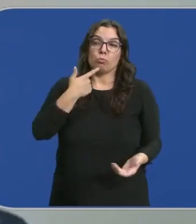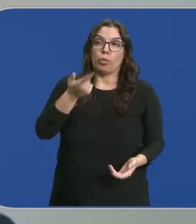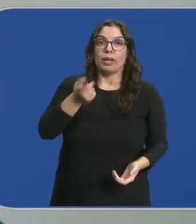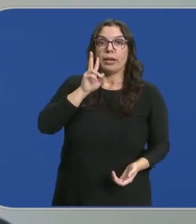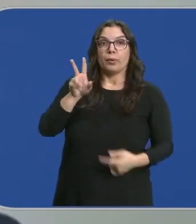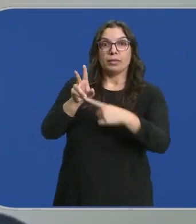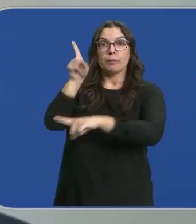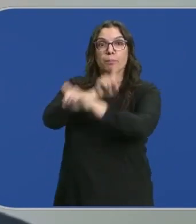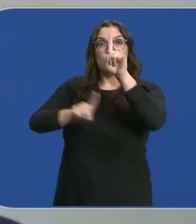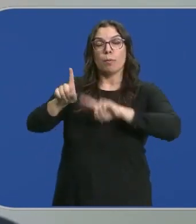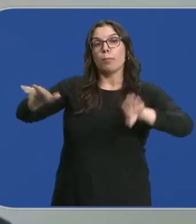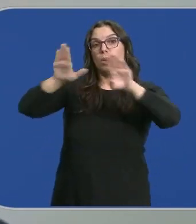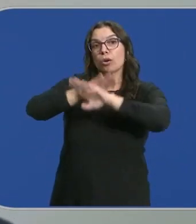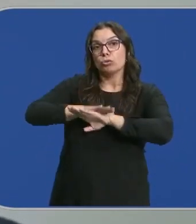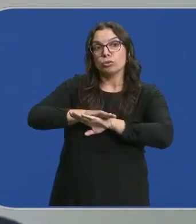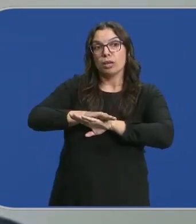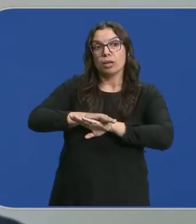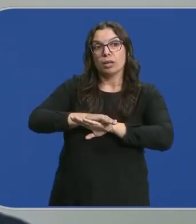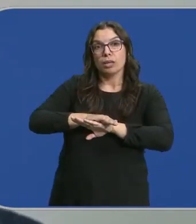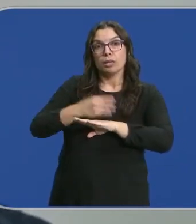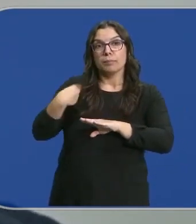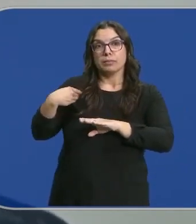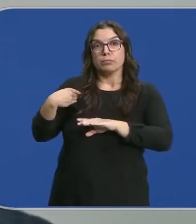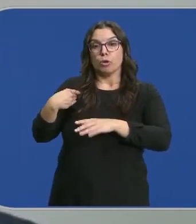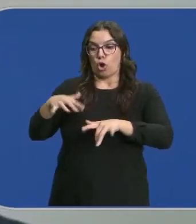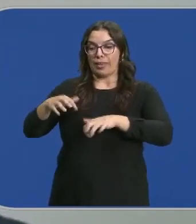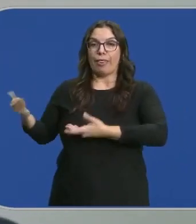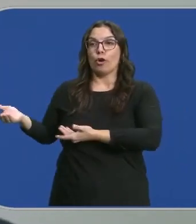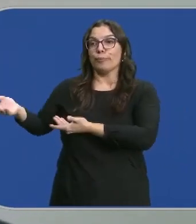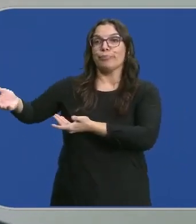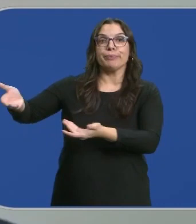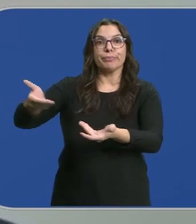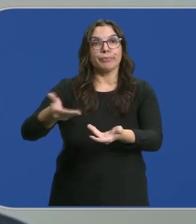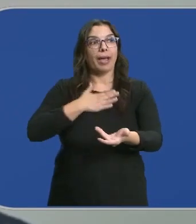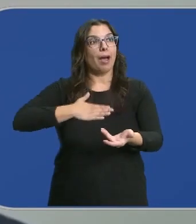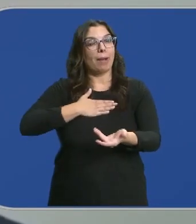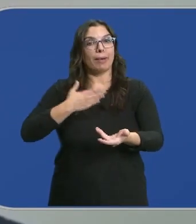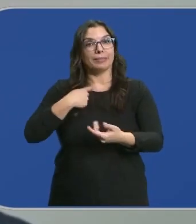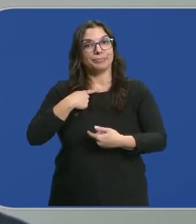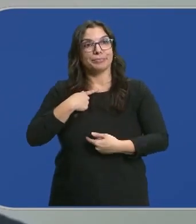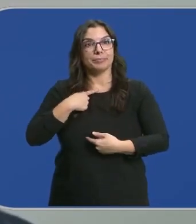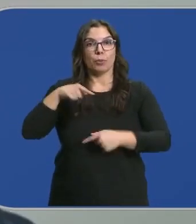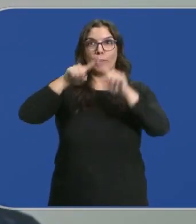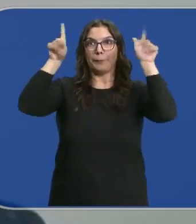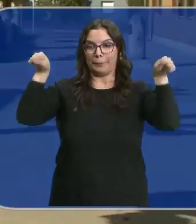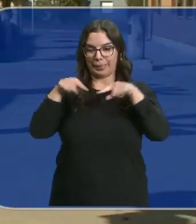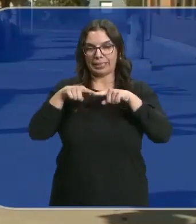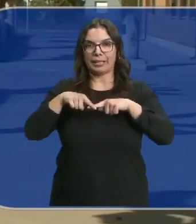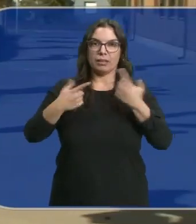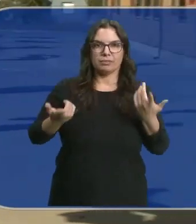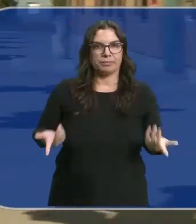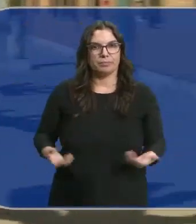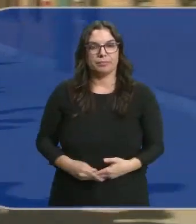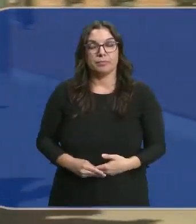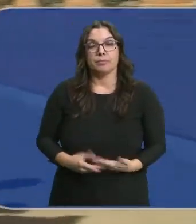Villadiego que como tengan un problema de noche, van a salir a la calle una pantalla de ordenador y muy amablemente un guardia civil les va a solucionar el problema.